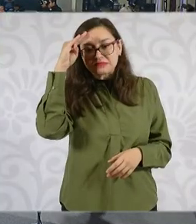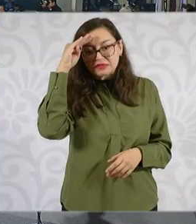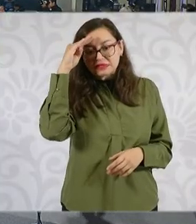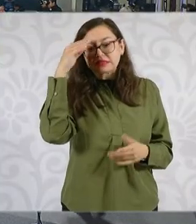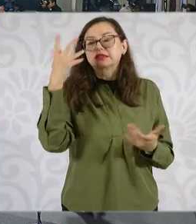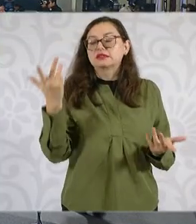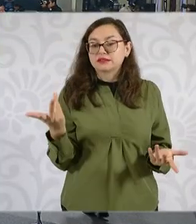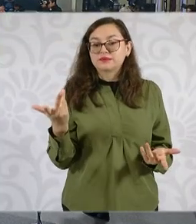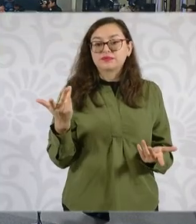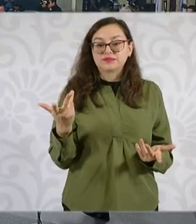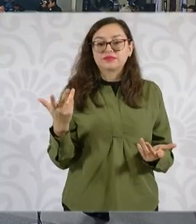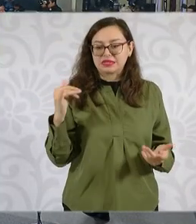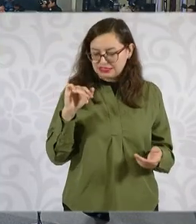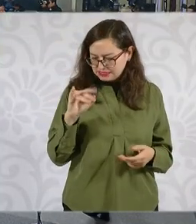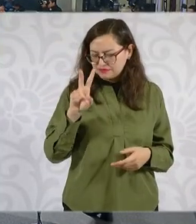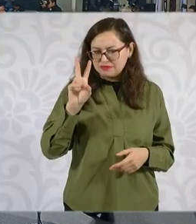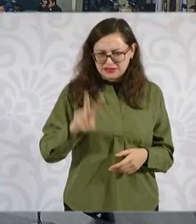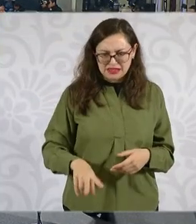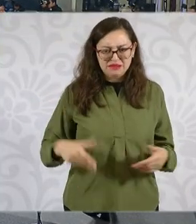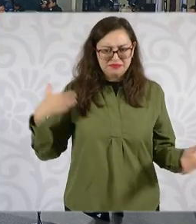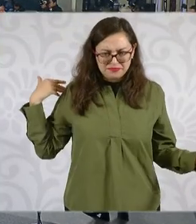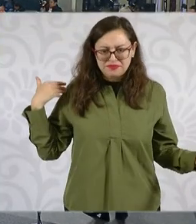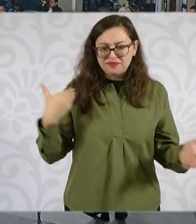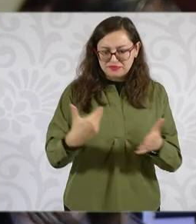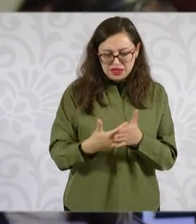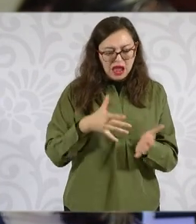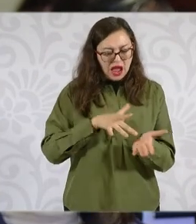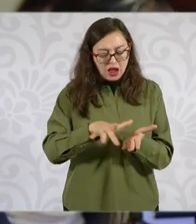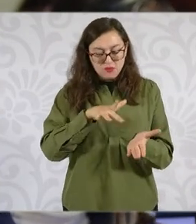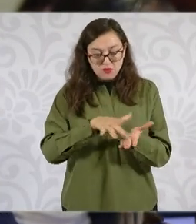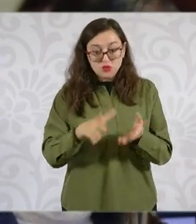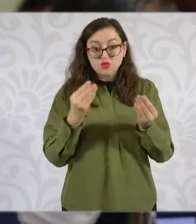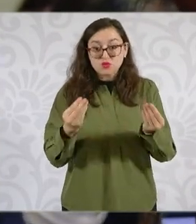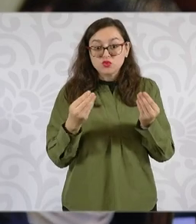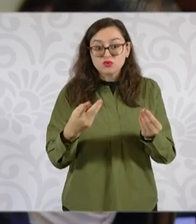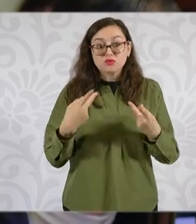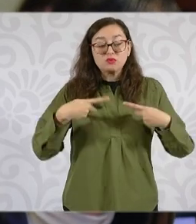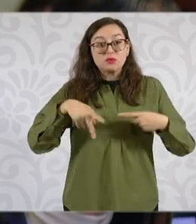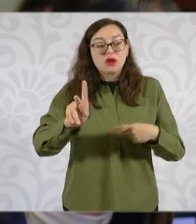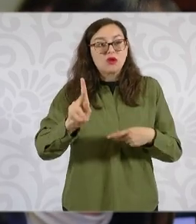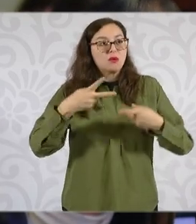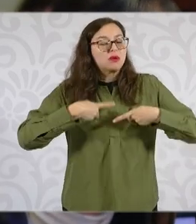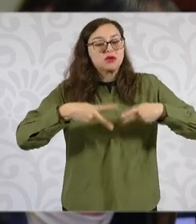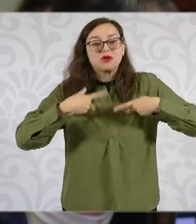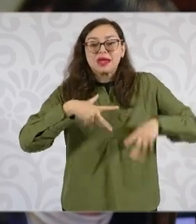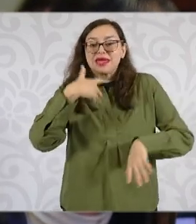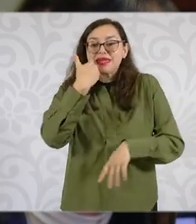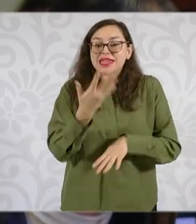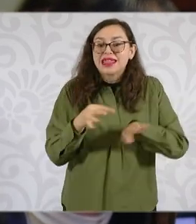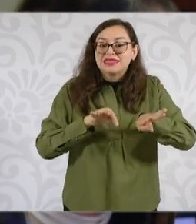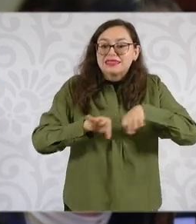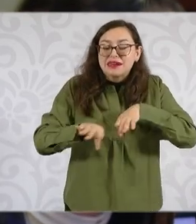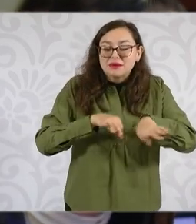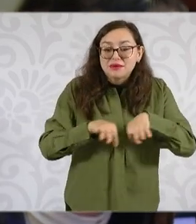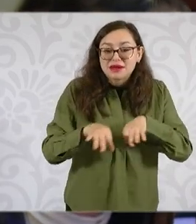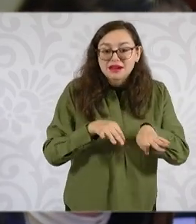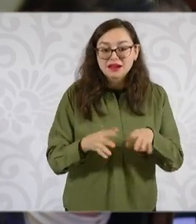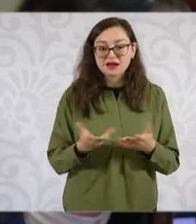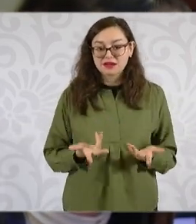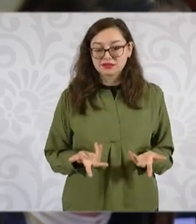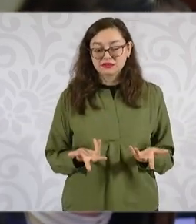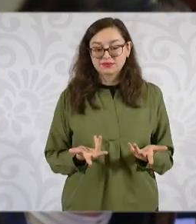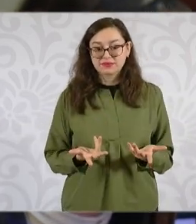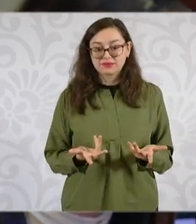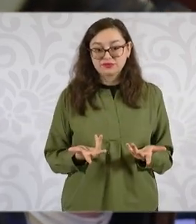Universal, todo esto que ha apoyado enormemente, pero hay gente que dice, pero yo quiero trabajar y bueno, pues ahí preguntarle